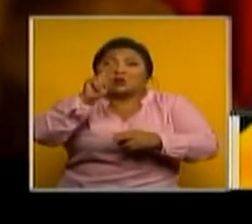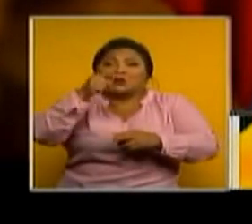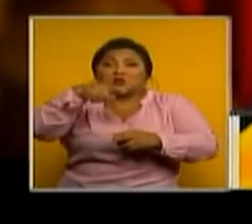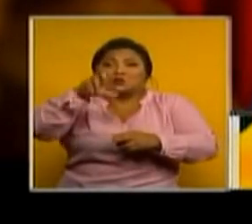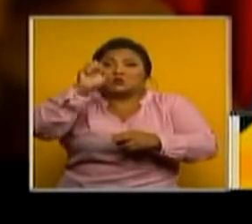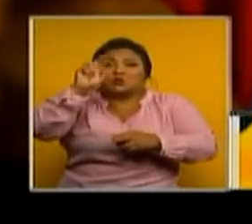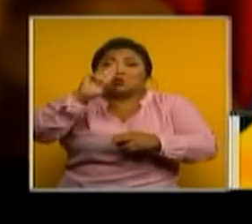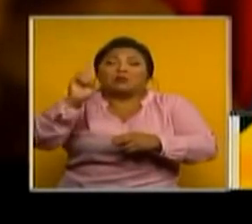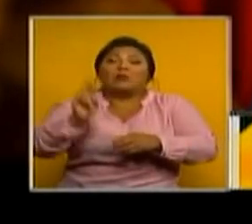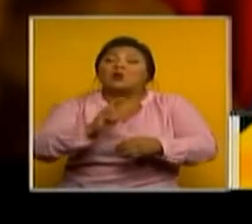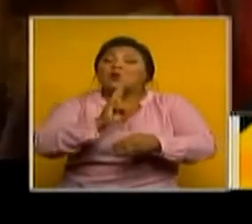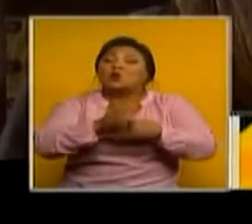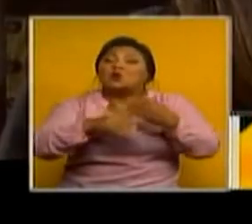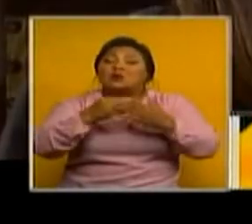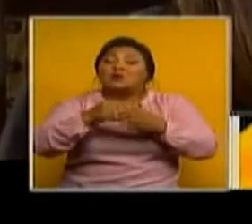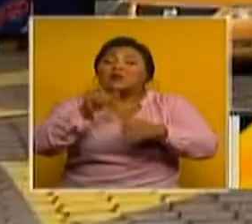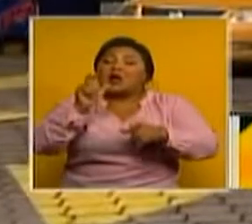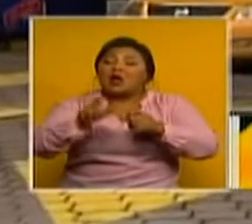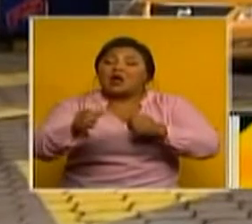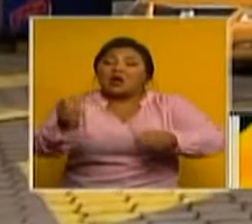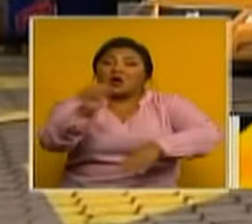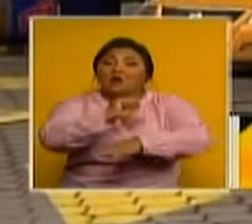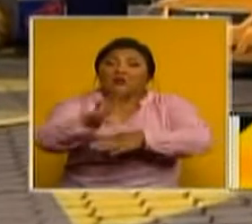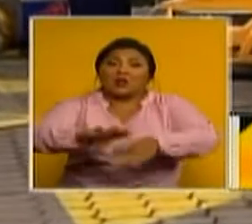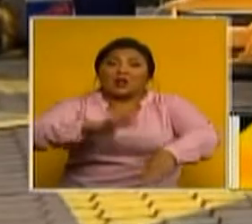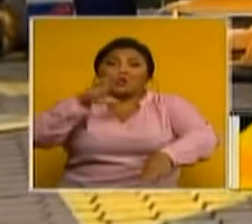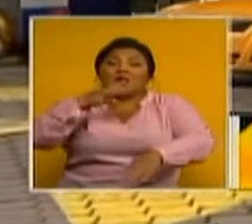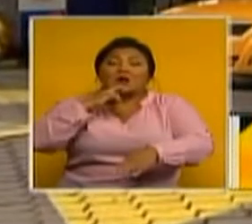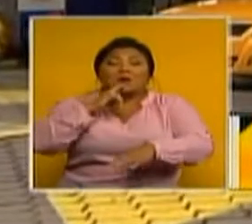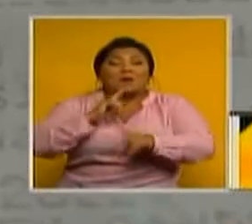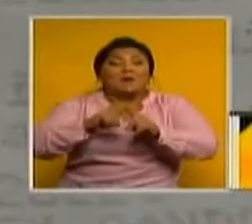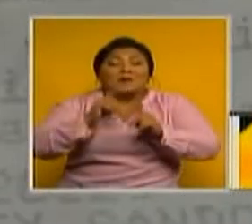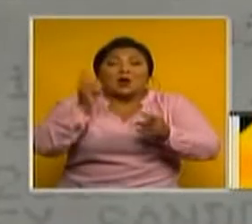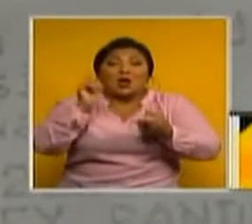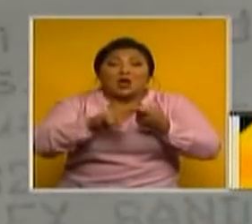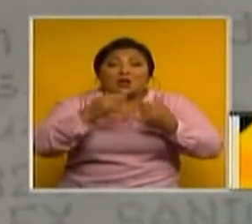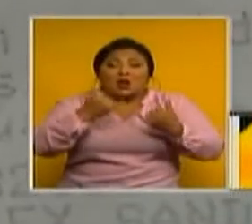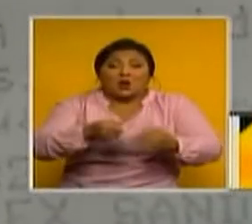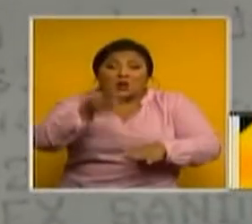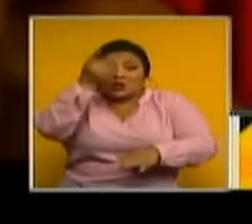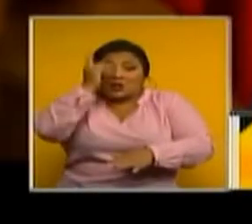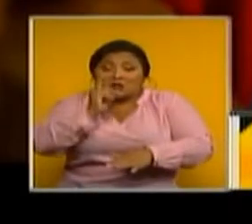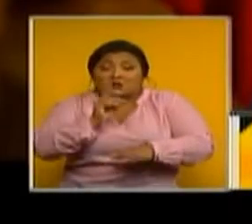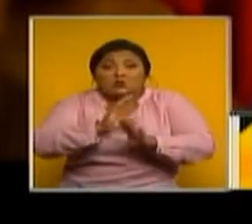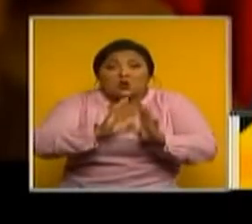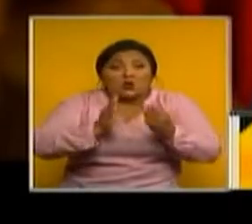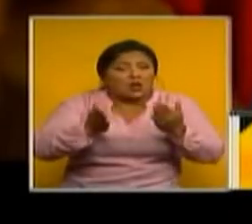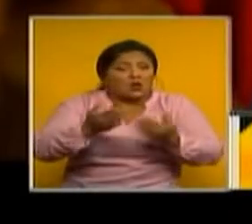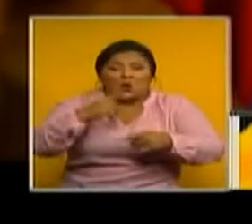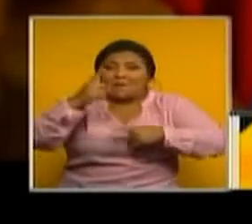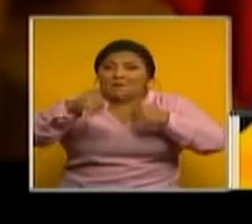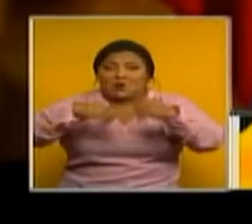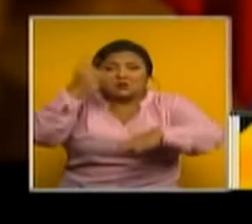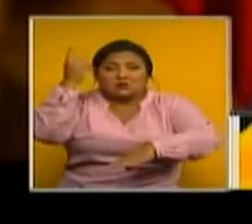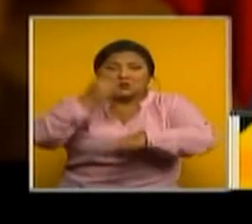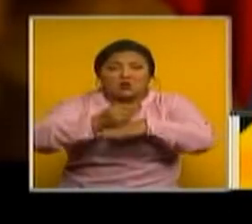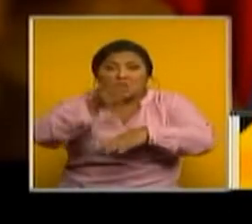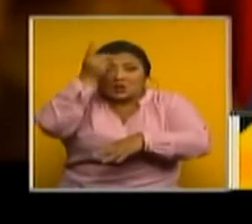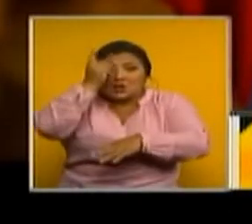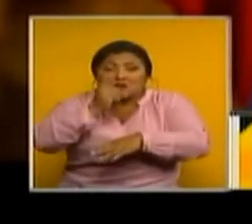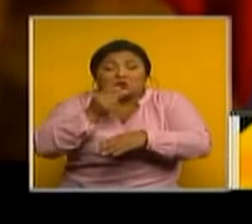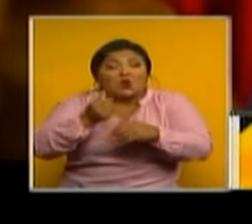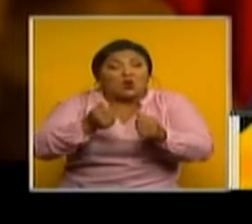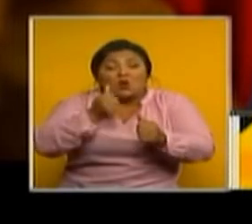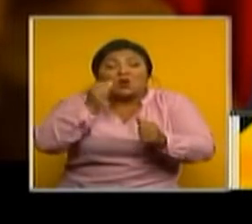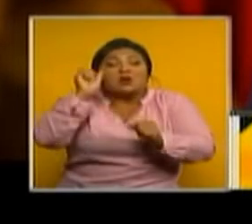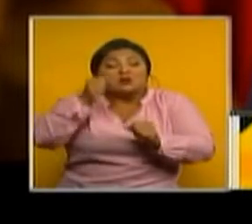por aquellos que tienen carros de alta gama. Pero la medida aún no es una decisión tomada. En los próximos días tomaremos la decisión de